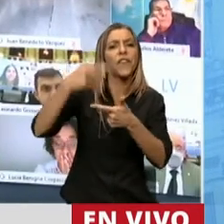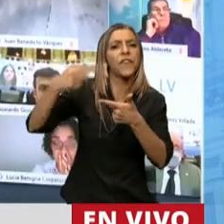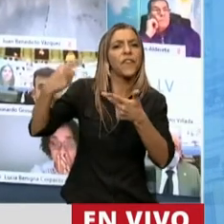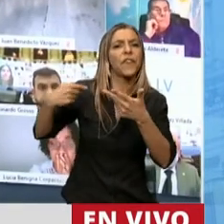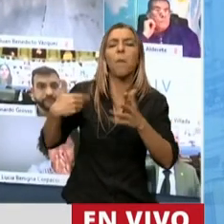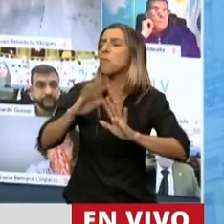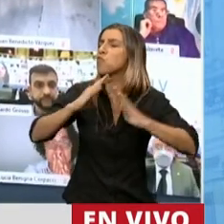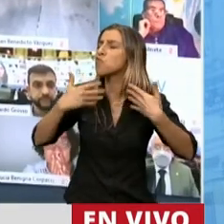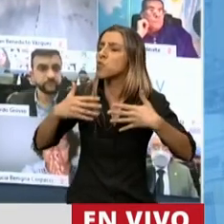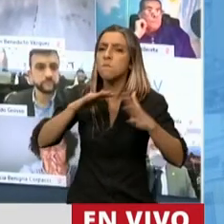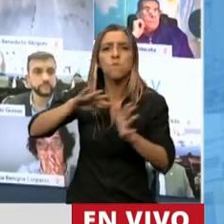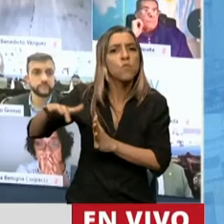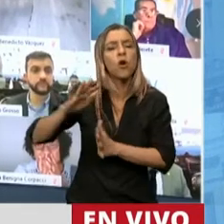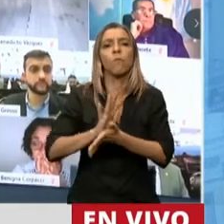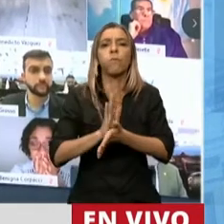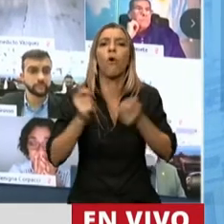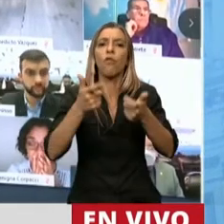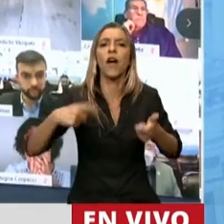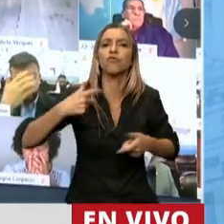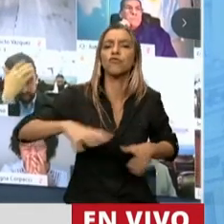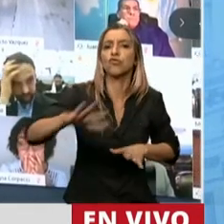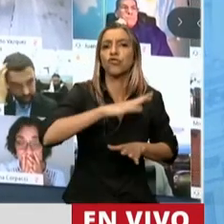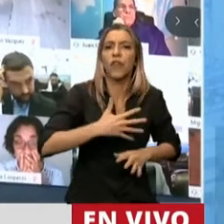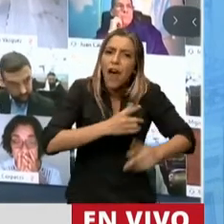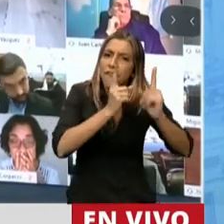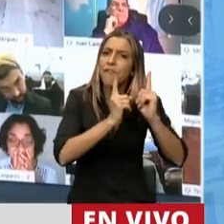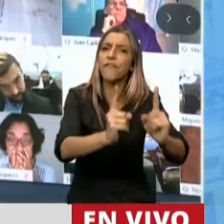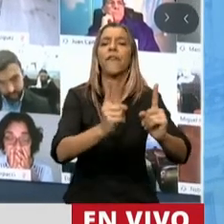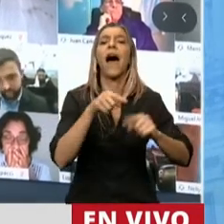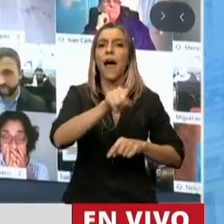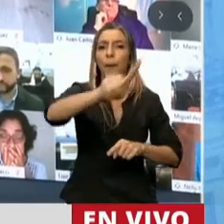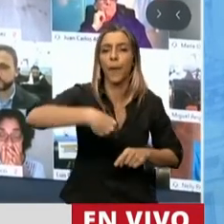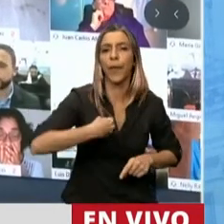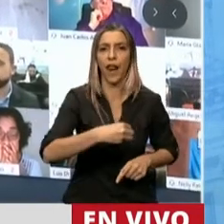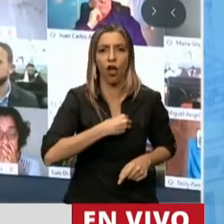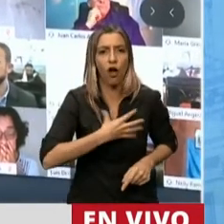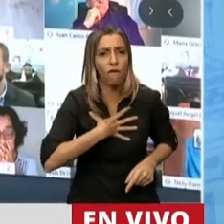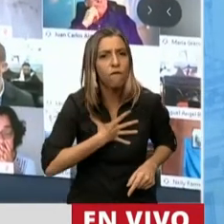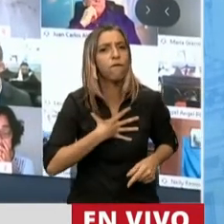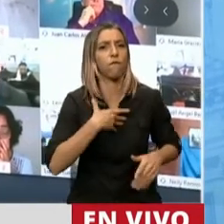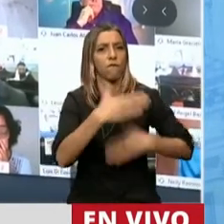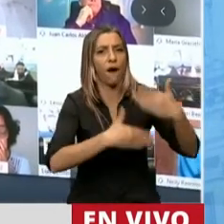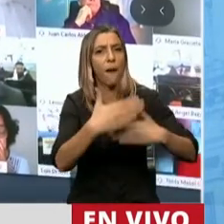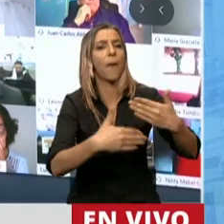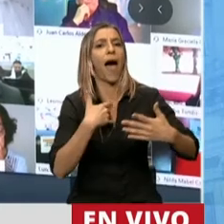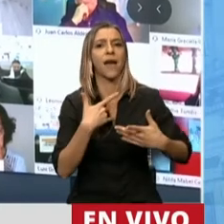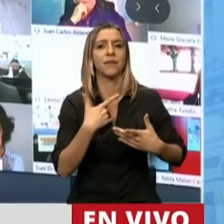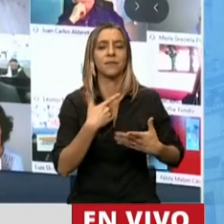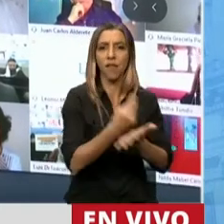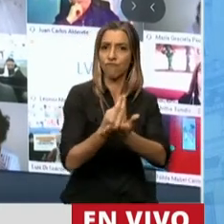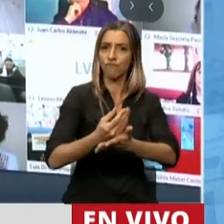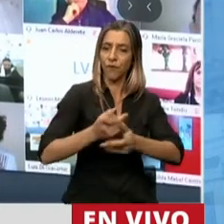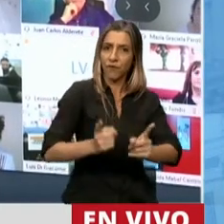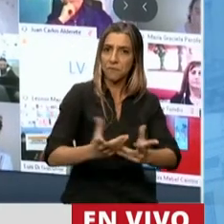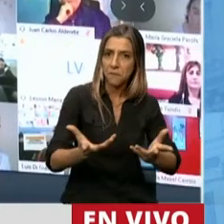la sociedad, porque le genera certidumbre, confianza, progreso. Y en este punto es